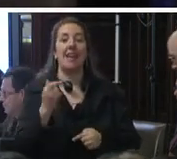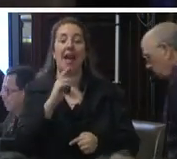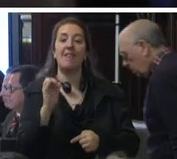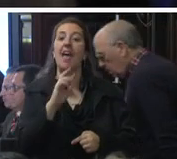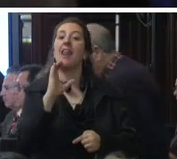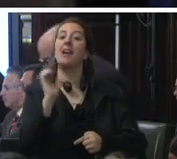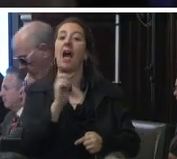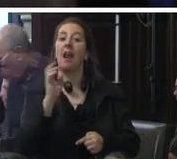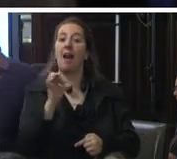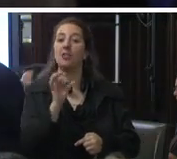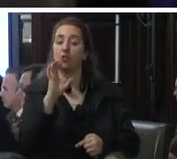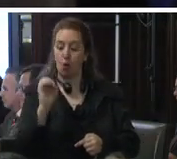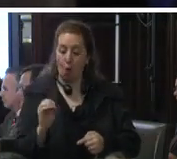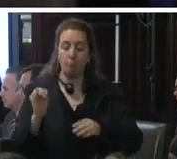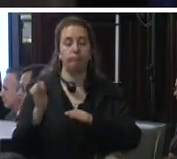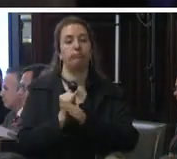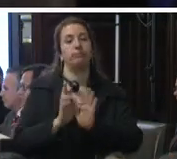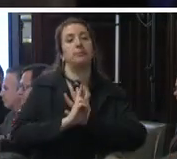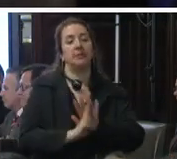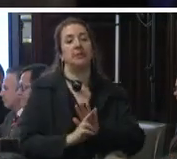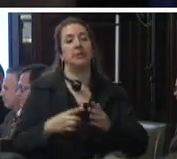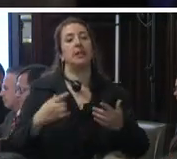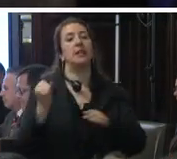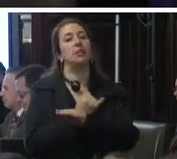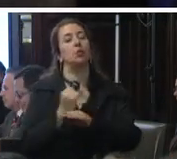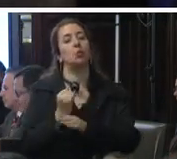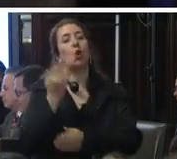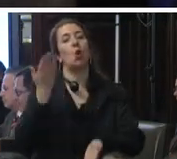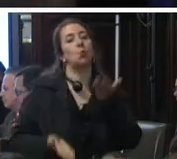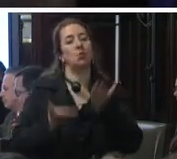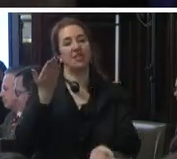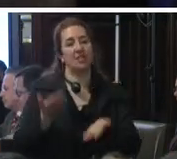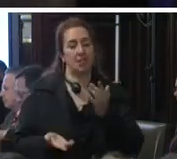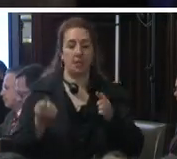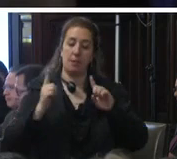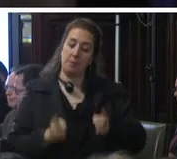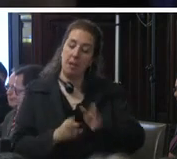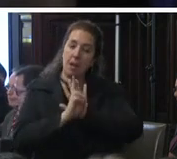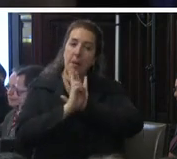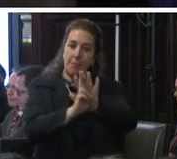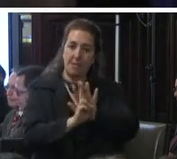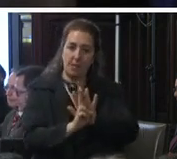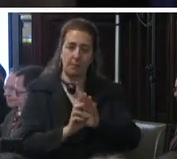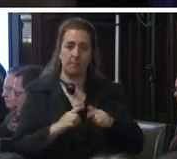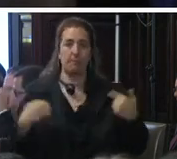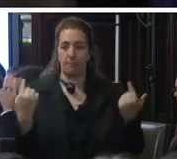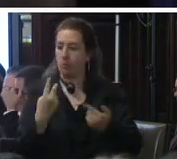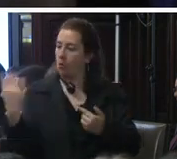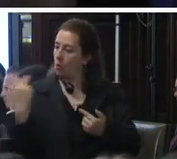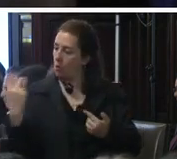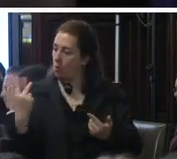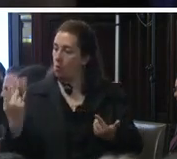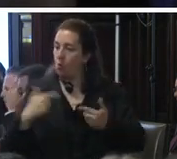ejecutivo del instituto de justicia procesal penal en representación también de la red de justicia previa al juicio ambos formamos parte del